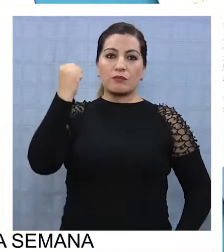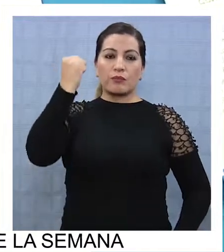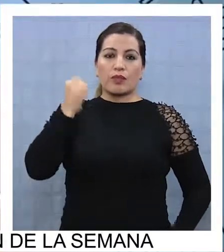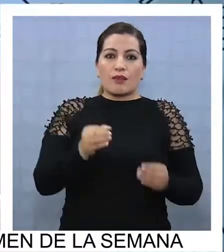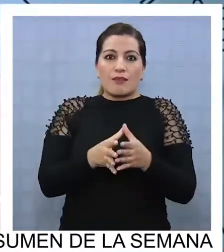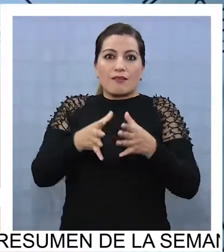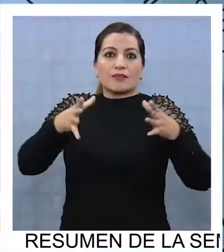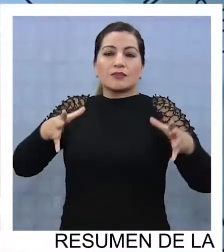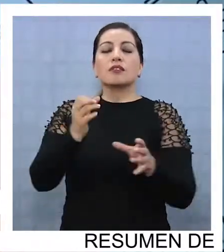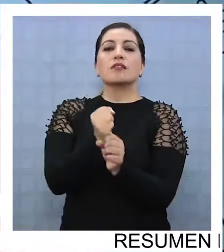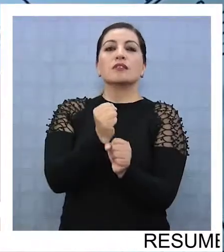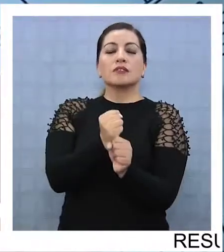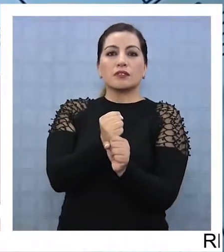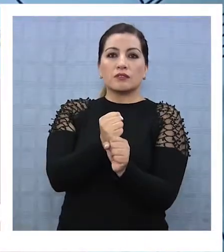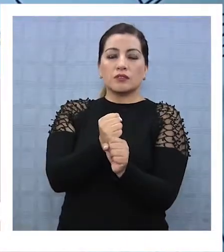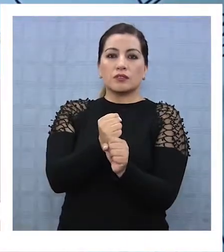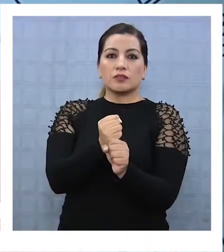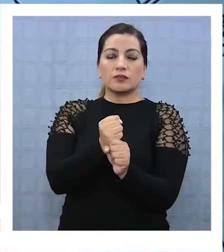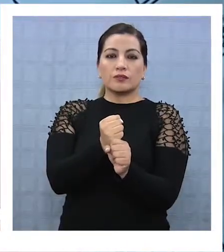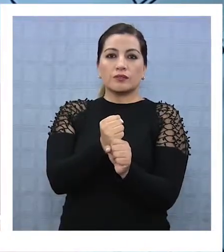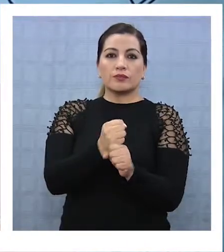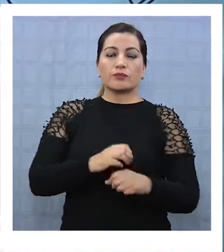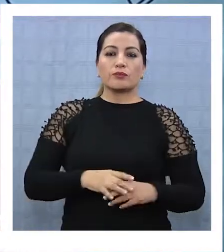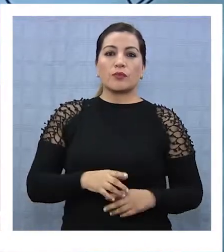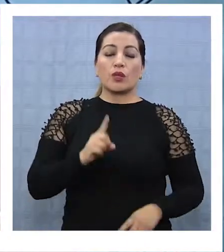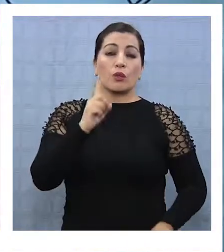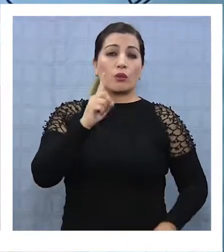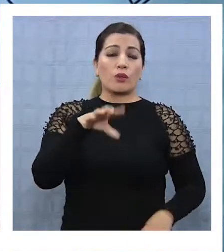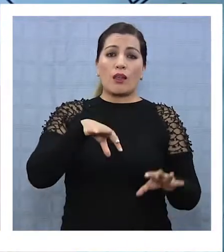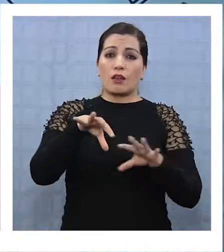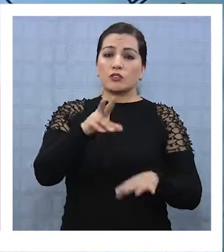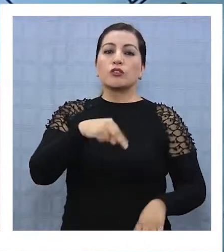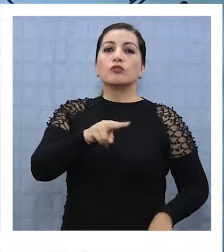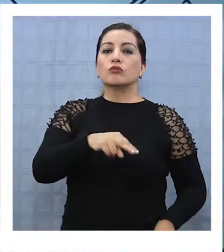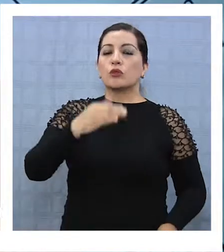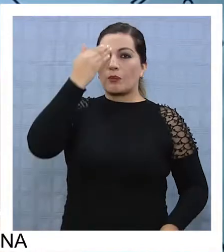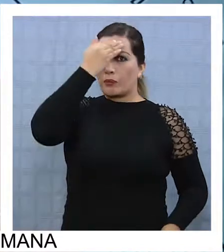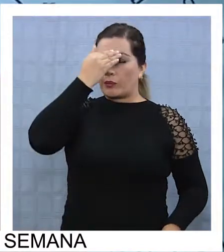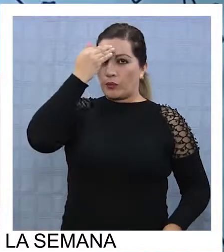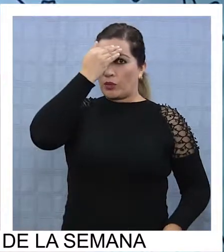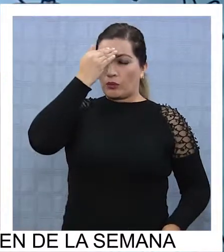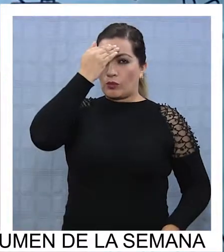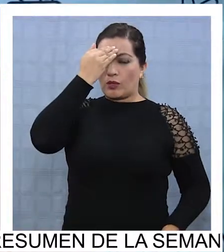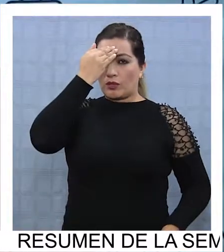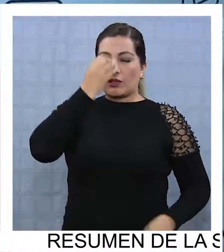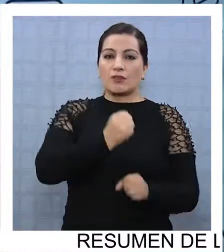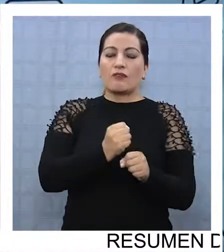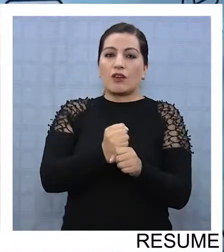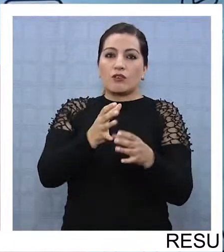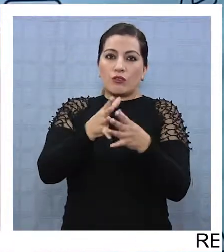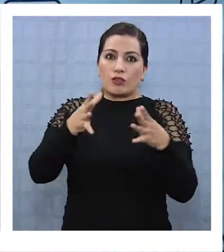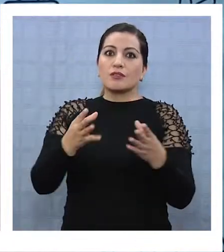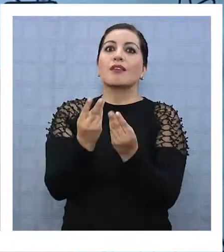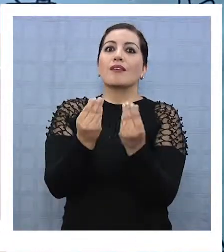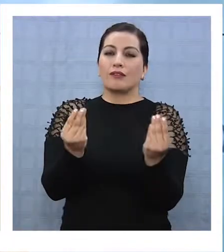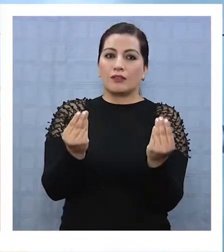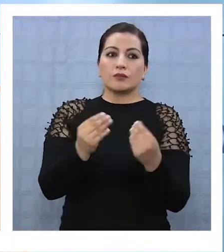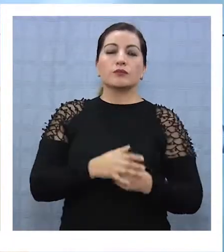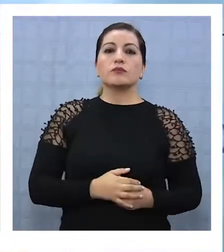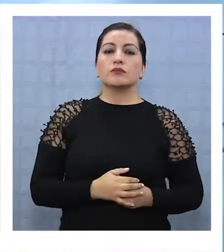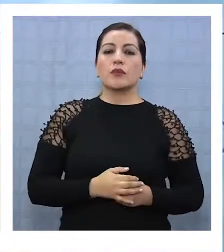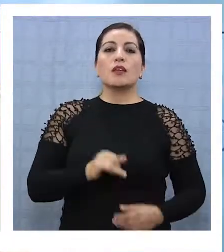que el crecimiento obviamente toma el empleo y una de las cosas que tenemos que preocuparnos nosotros es el empleo y también empleo de calidad.